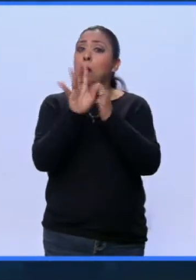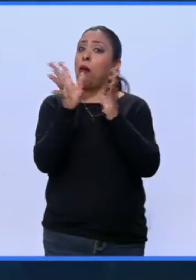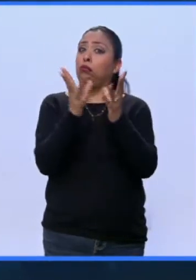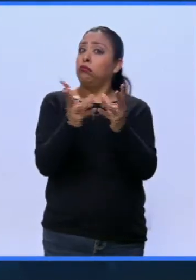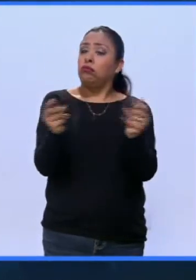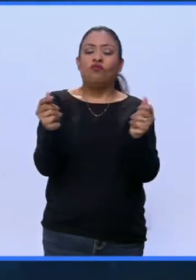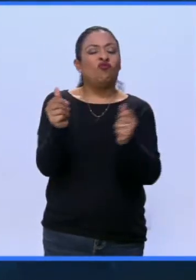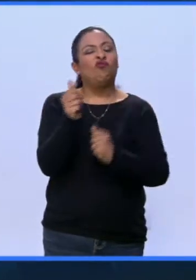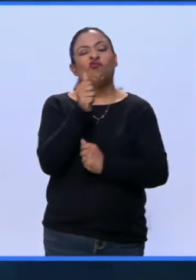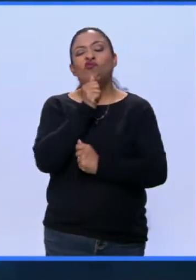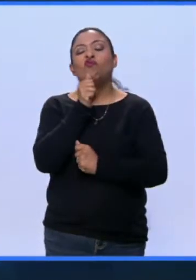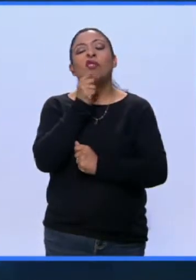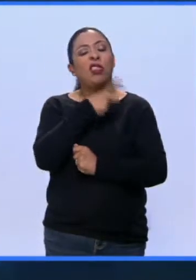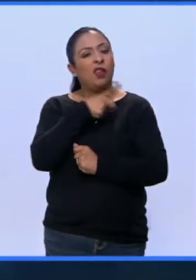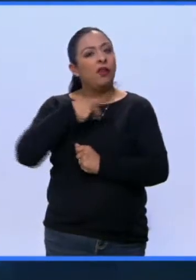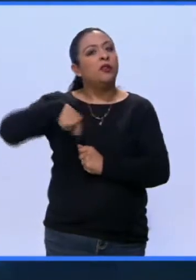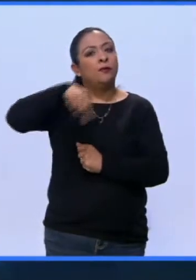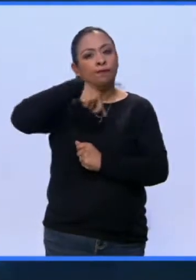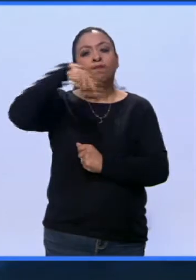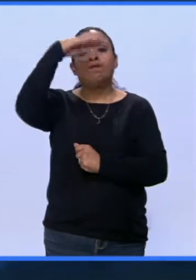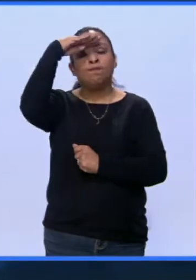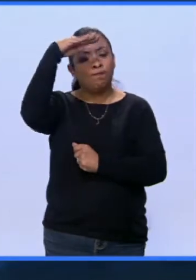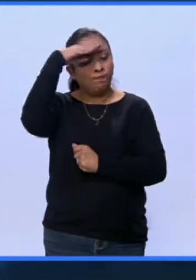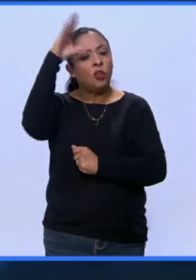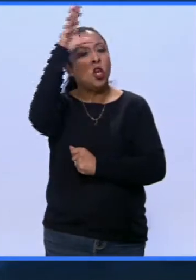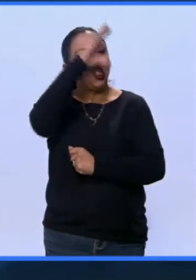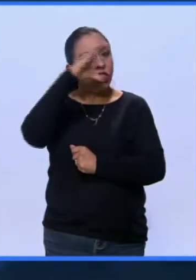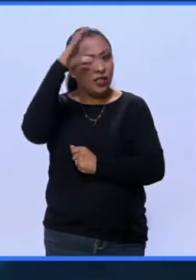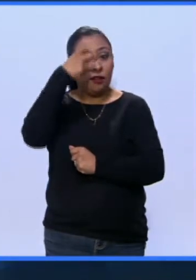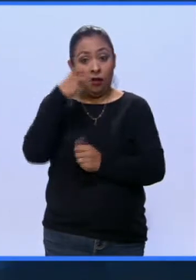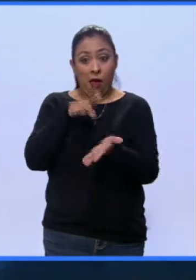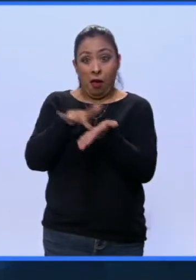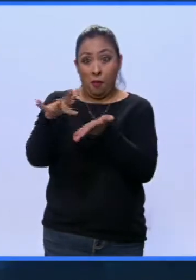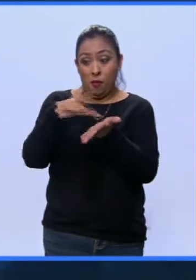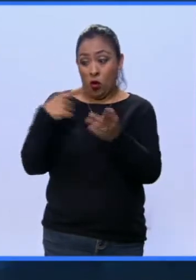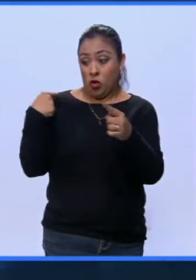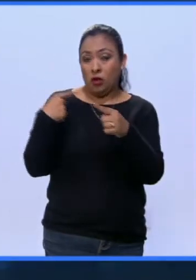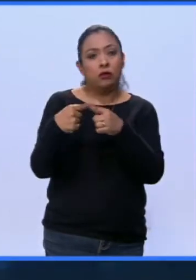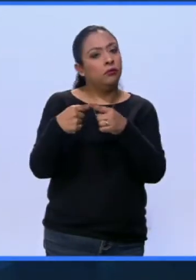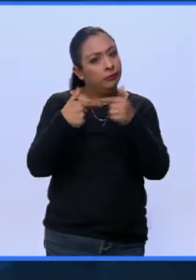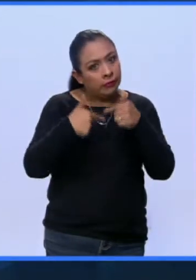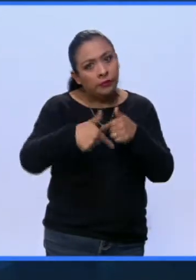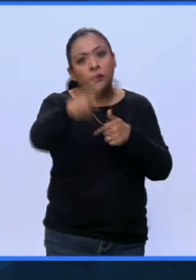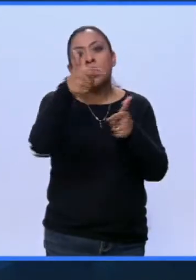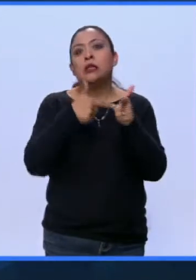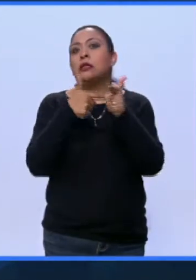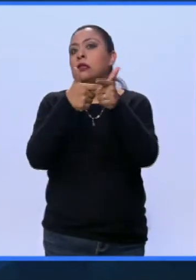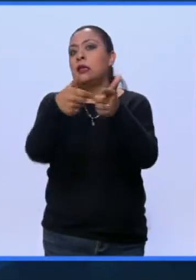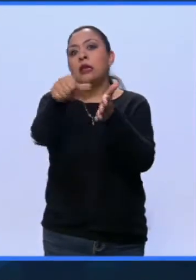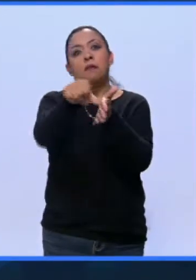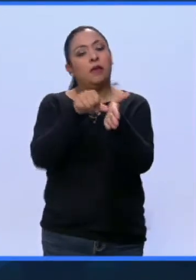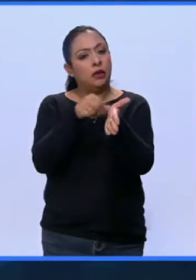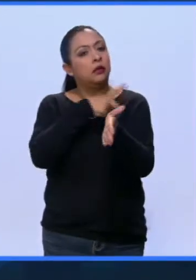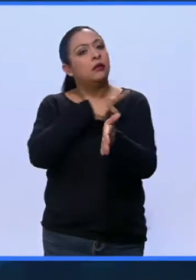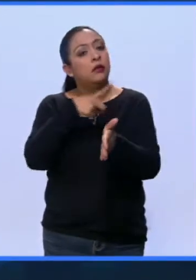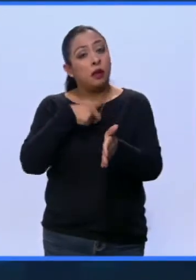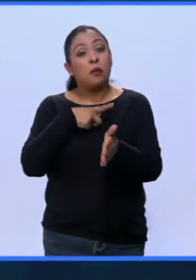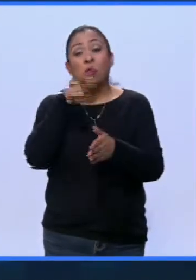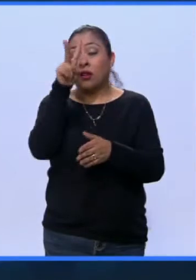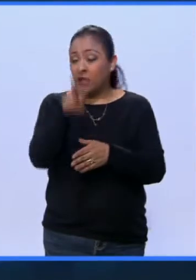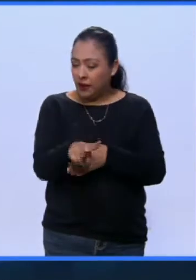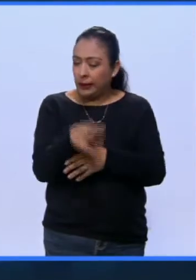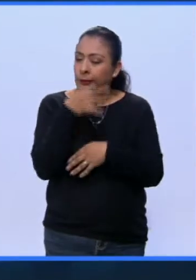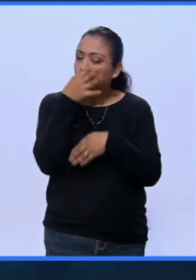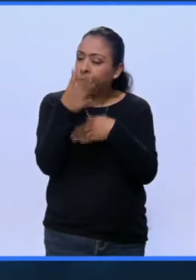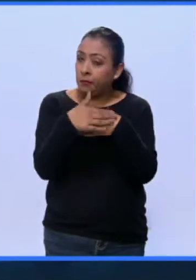y hay que estar conscientes de lo mismo y que esta solidaridad que se ha mostrado en los últimos días continúe en los próximos meses. Porque insistimos,